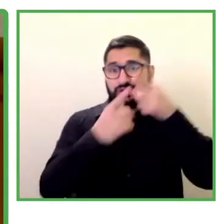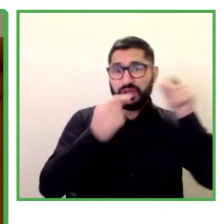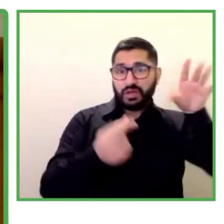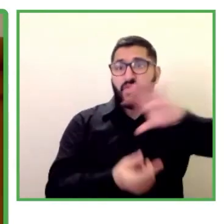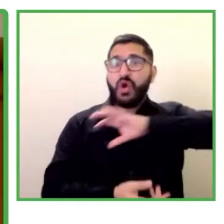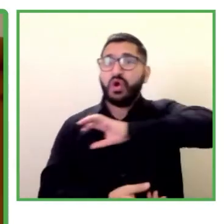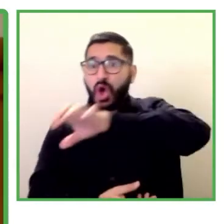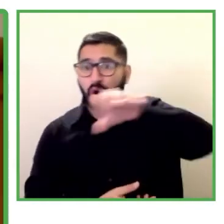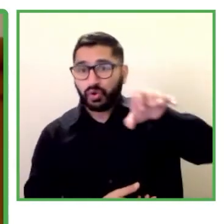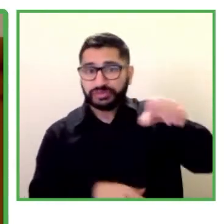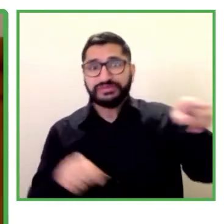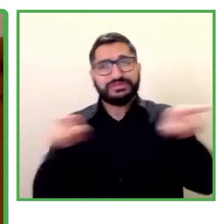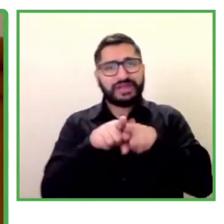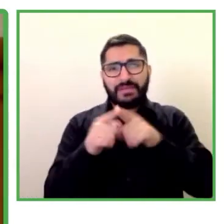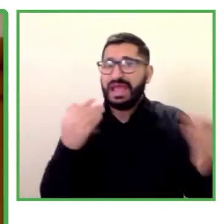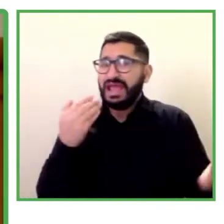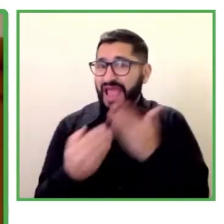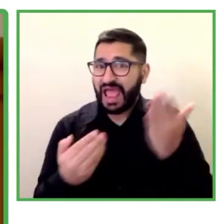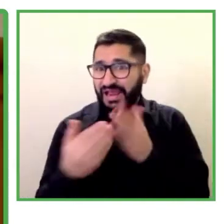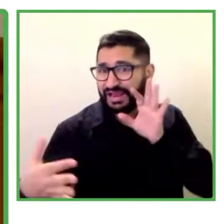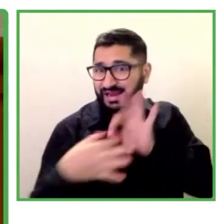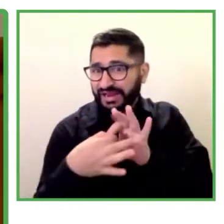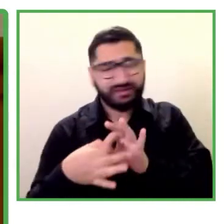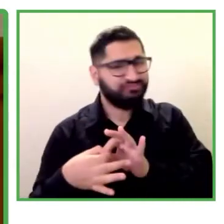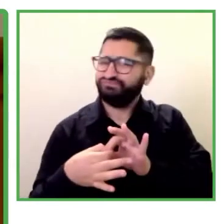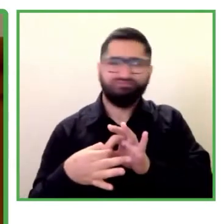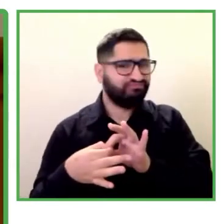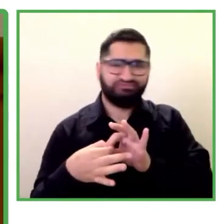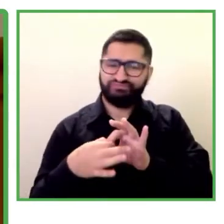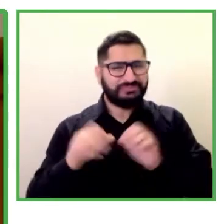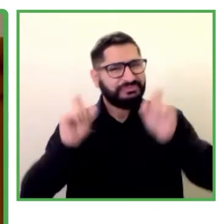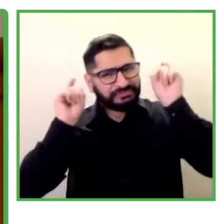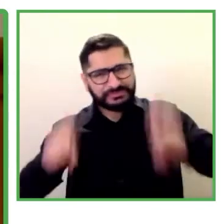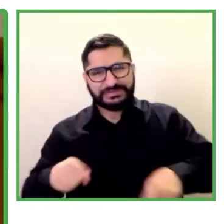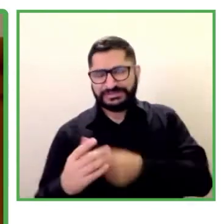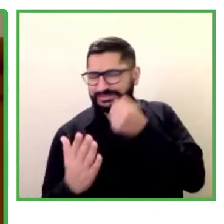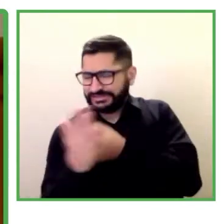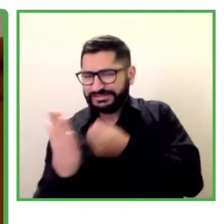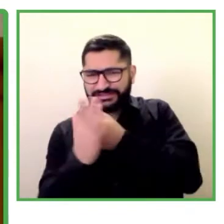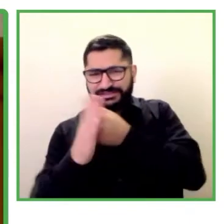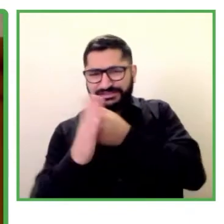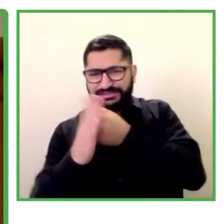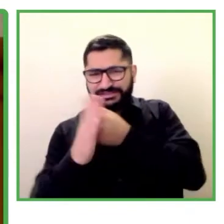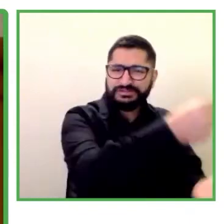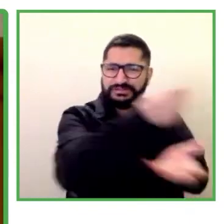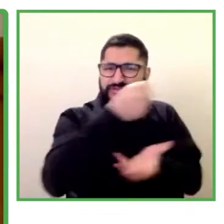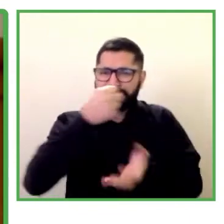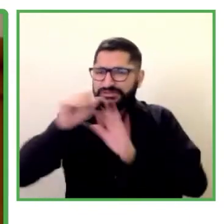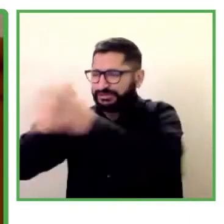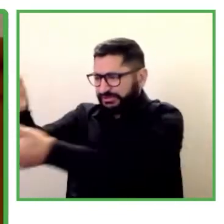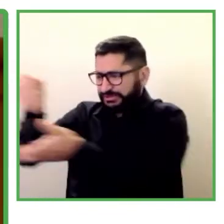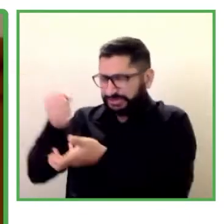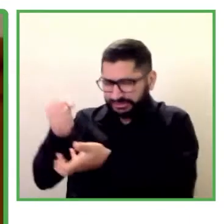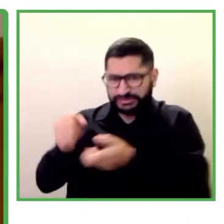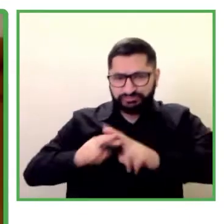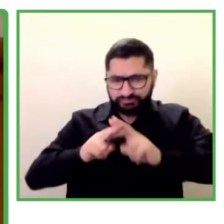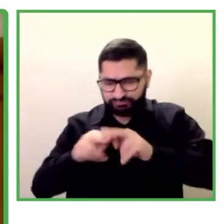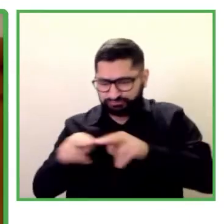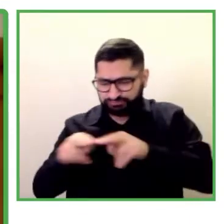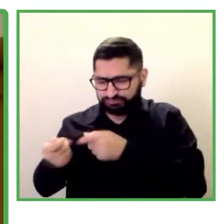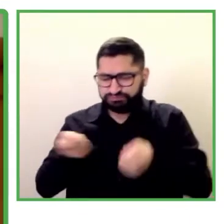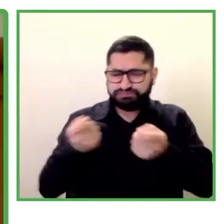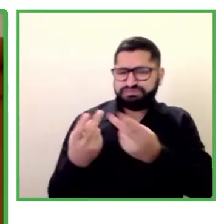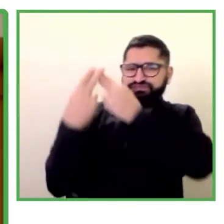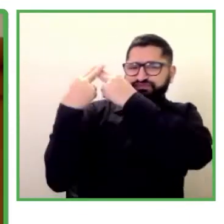dedicación muy importante, requiere de fondos y requiere de un secretariado que se encargue de esas labores técnicas. Por eso